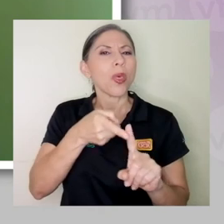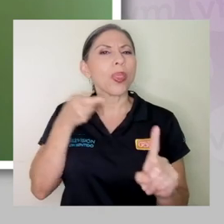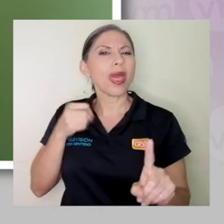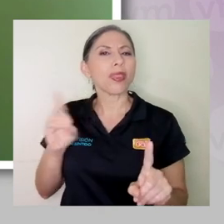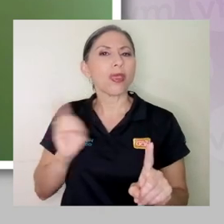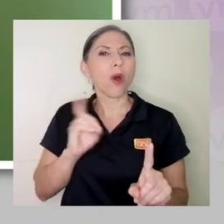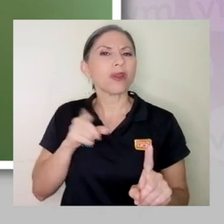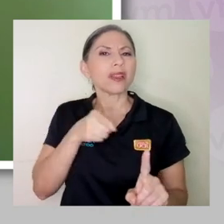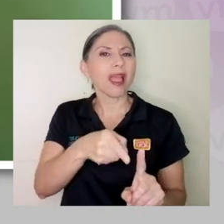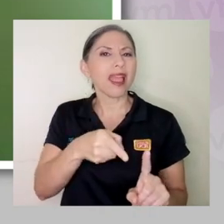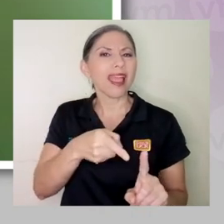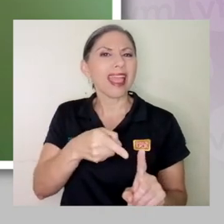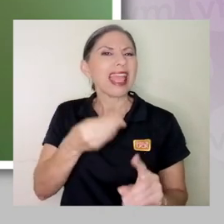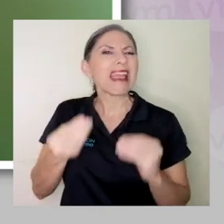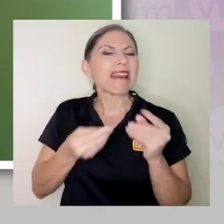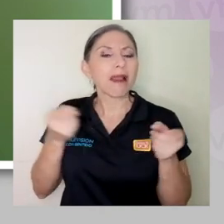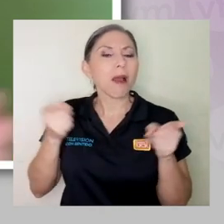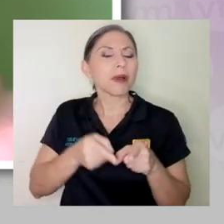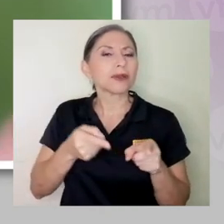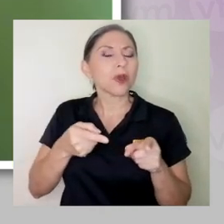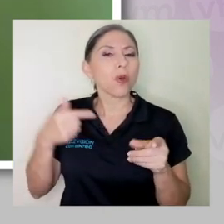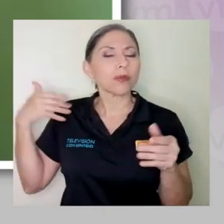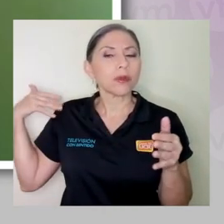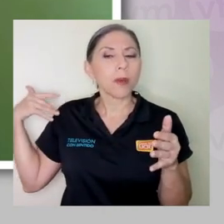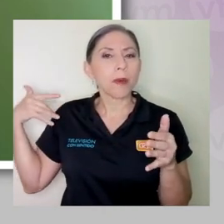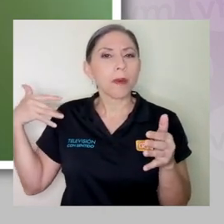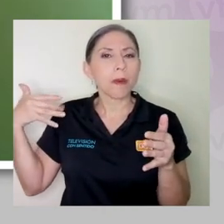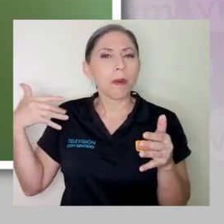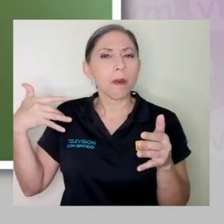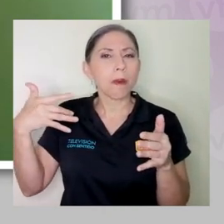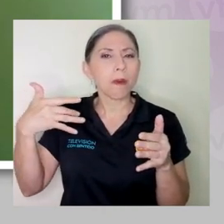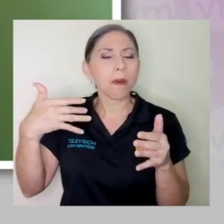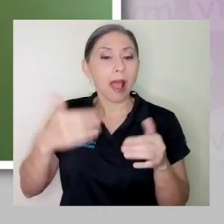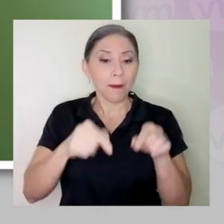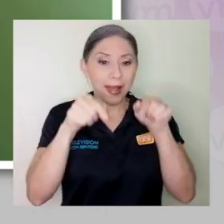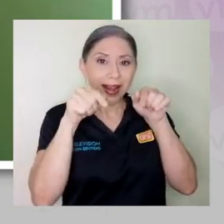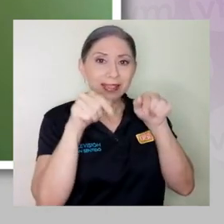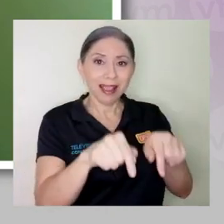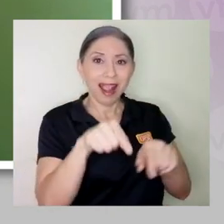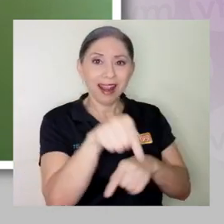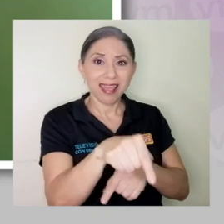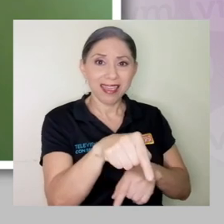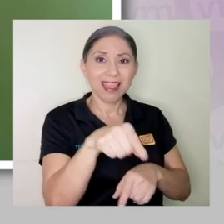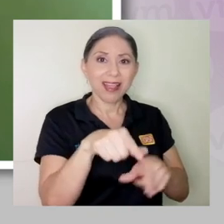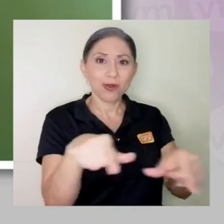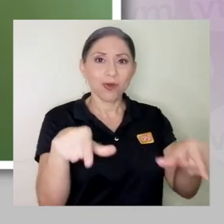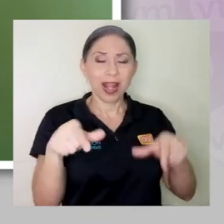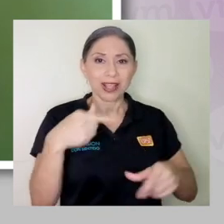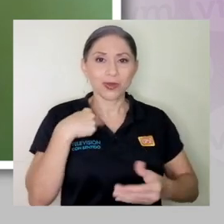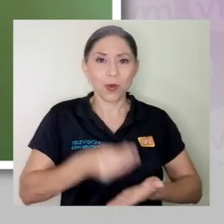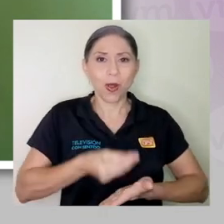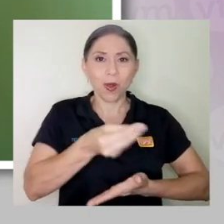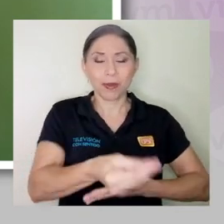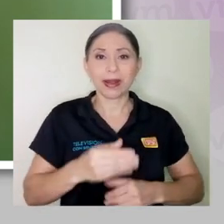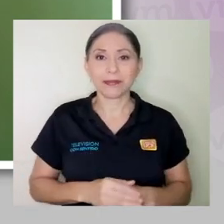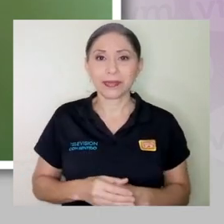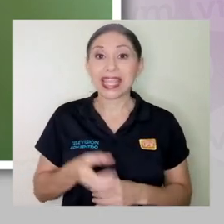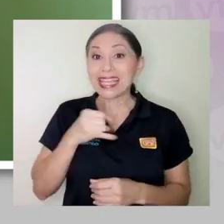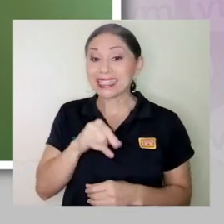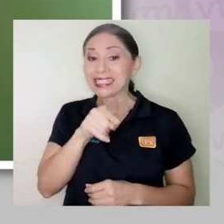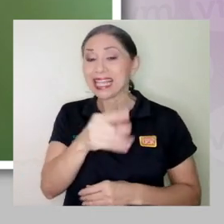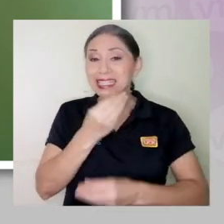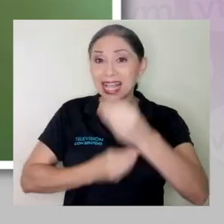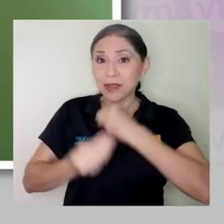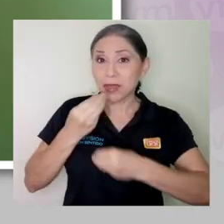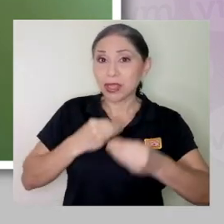alimento. ¿Qué tanto camino tuvo que recorrer ese alimento para llegar hasta donde yo lo voy a comprar? Y si es un